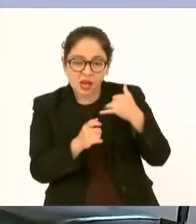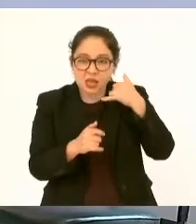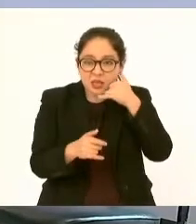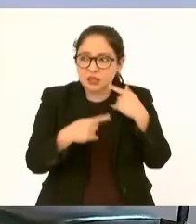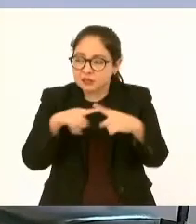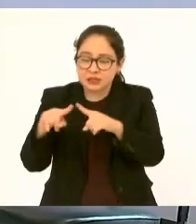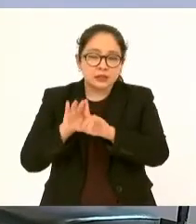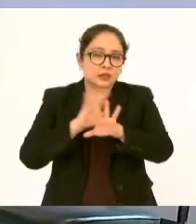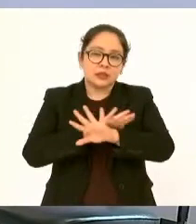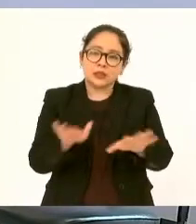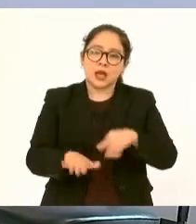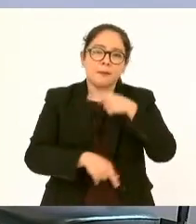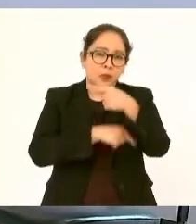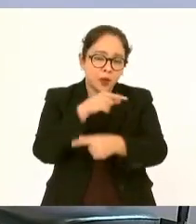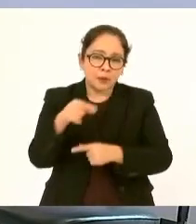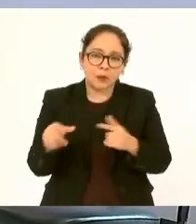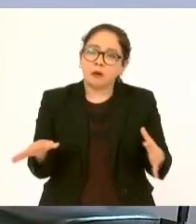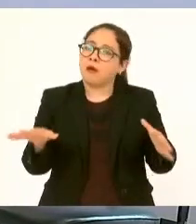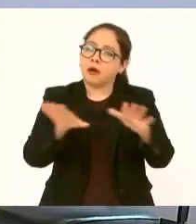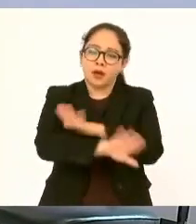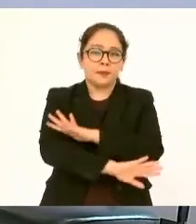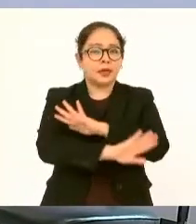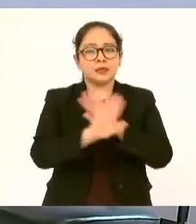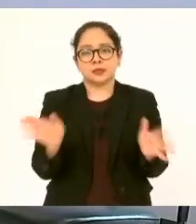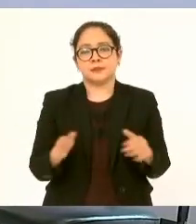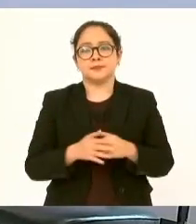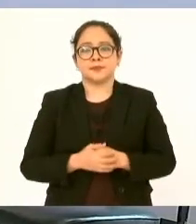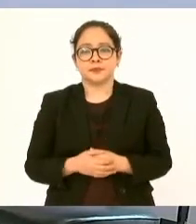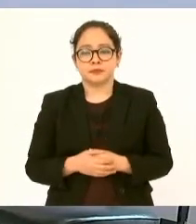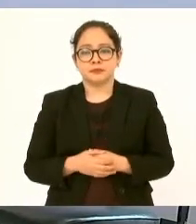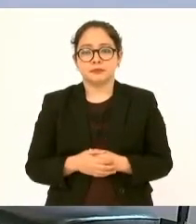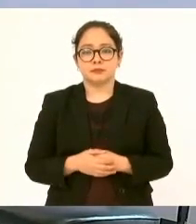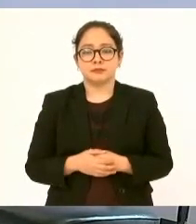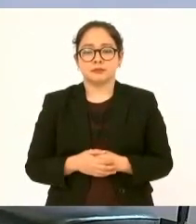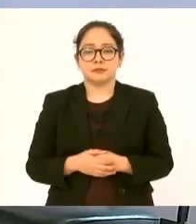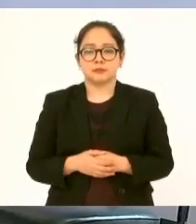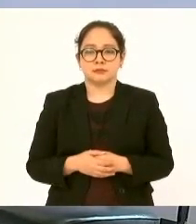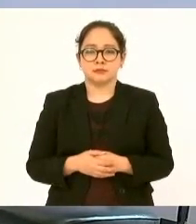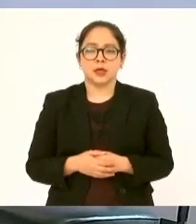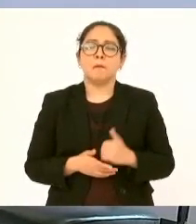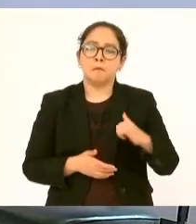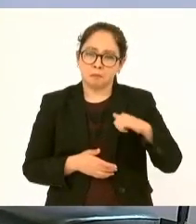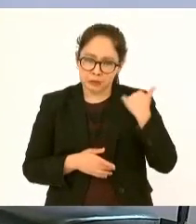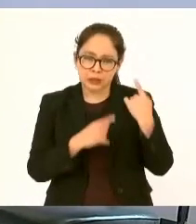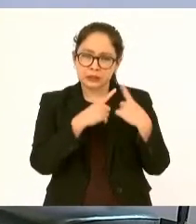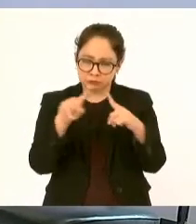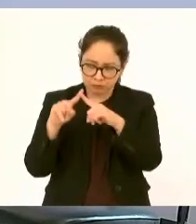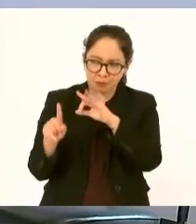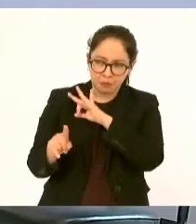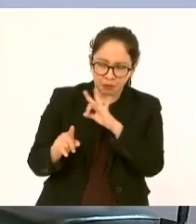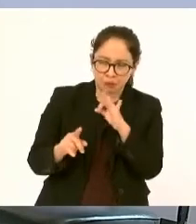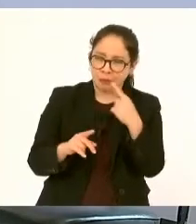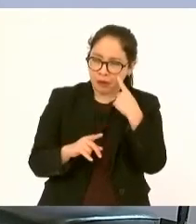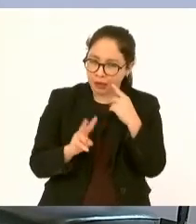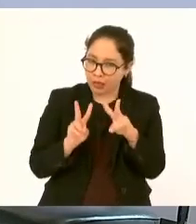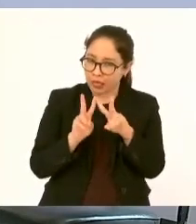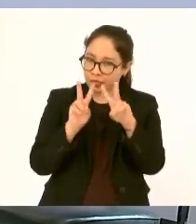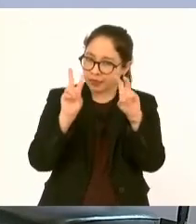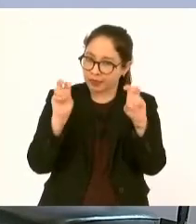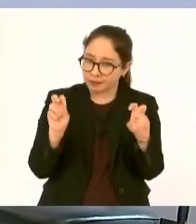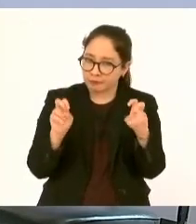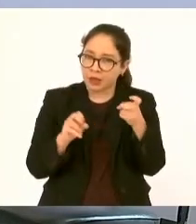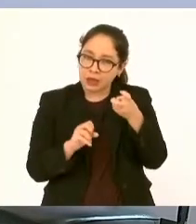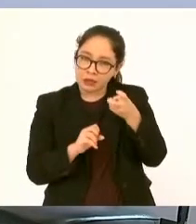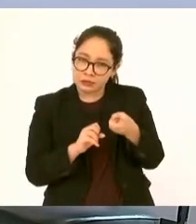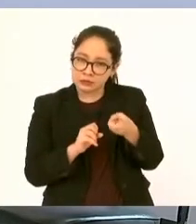tiene que ir cambiando tenemos muchas ventajas en el tema de